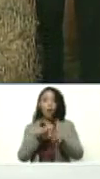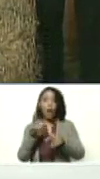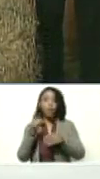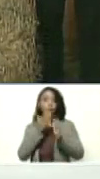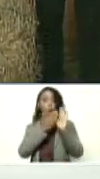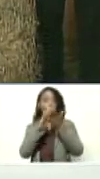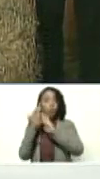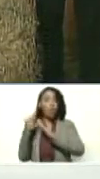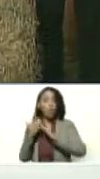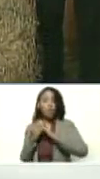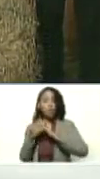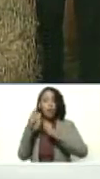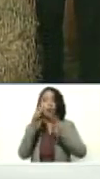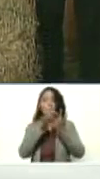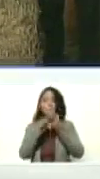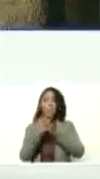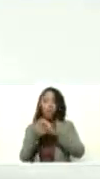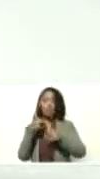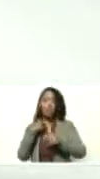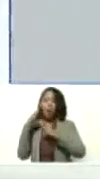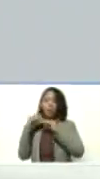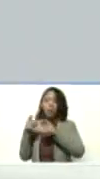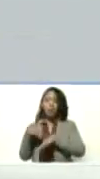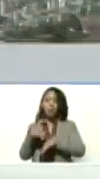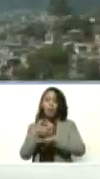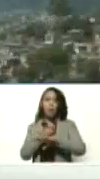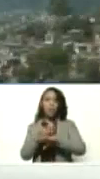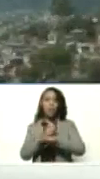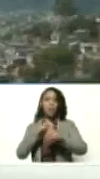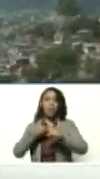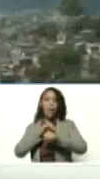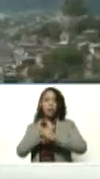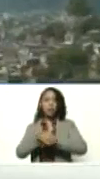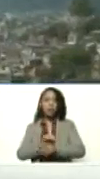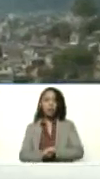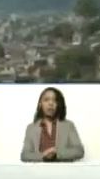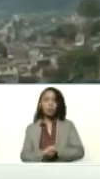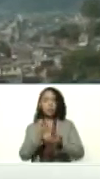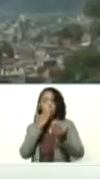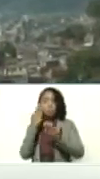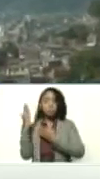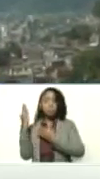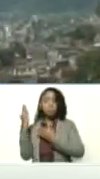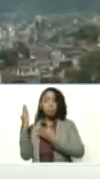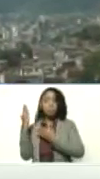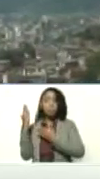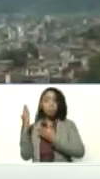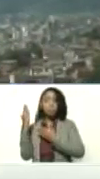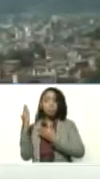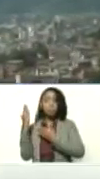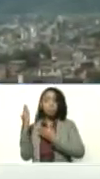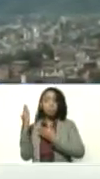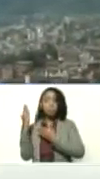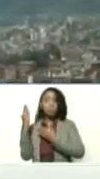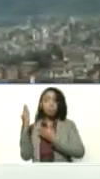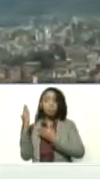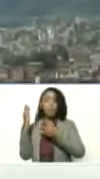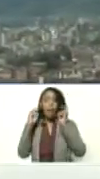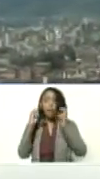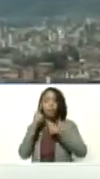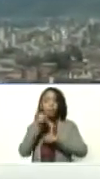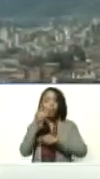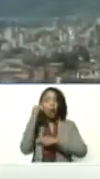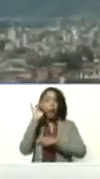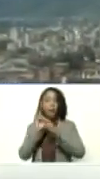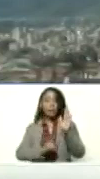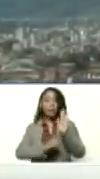comunidades, en barrios. Estaba hablando yo con el gobernador Héctor Rodríguez, precisamente, Héctor, lo que, el concepto que tú tienes